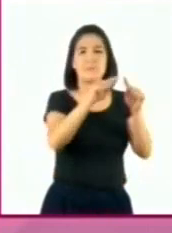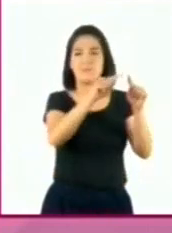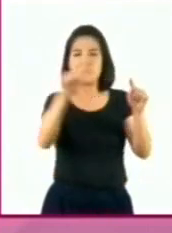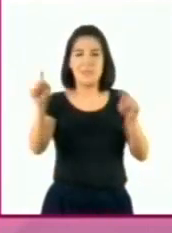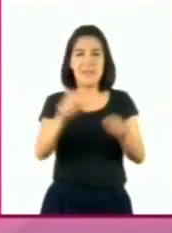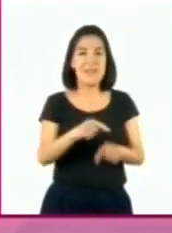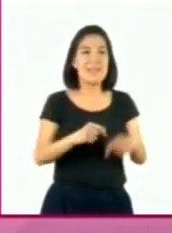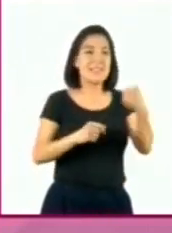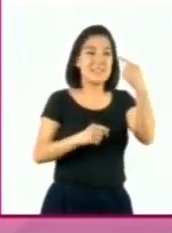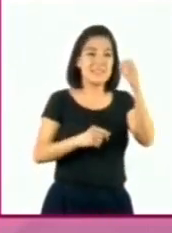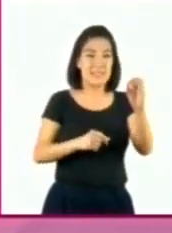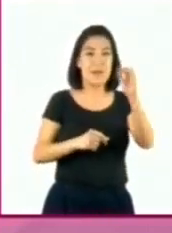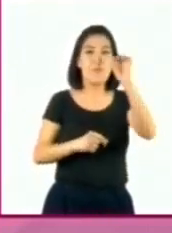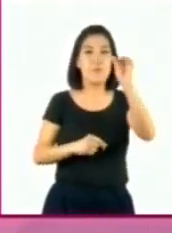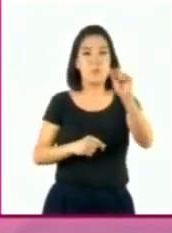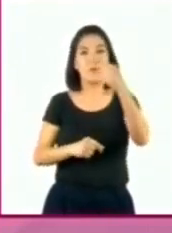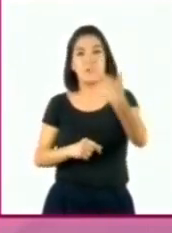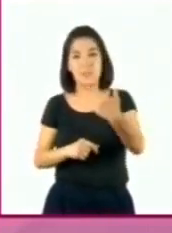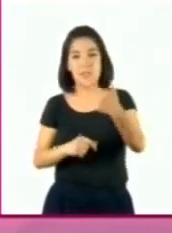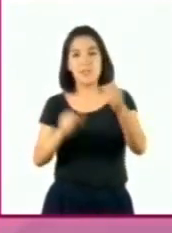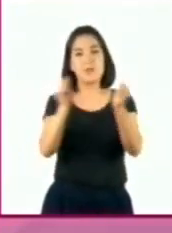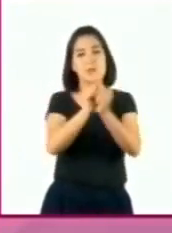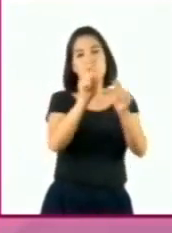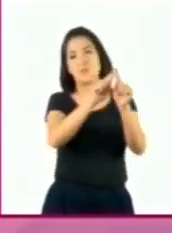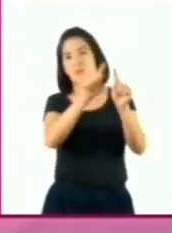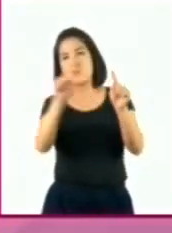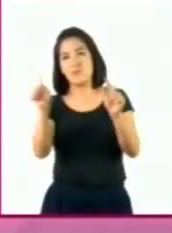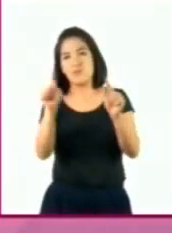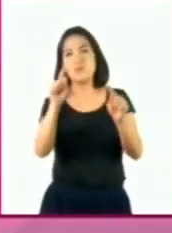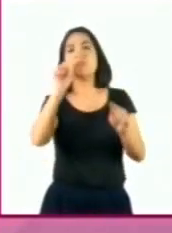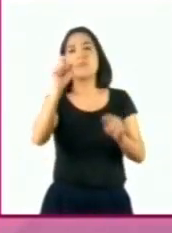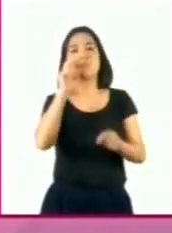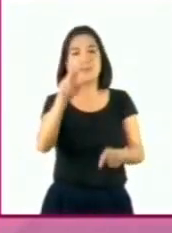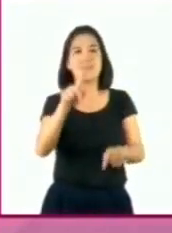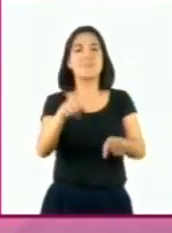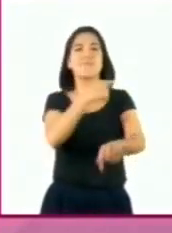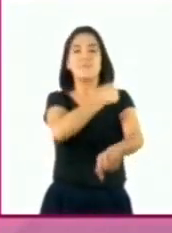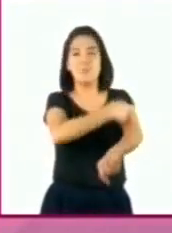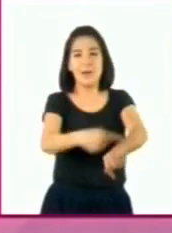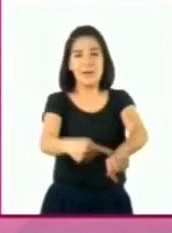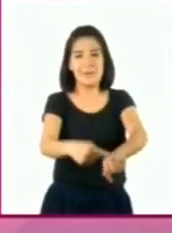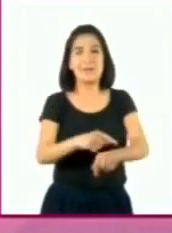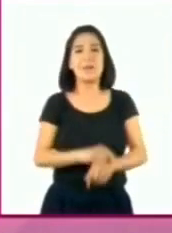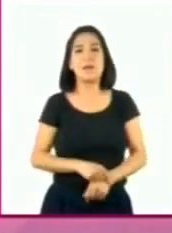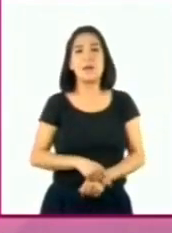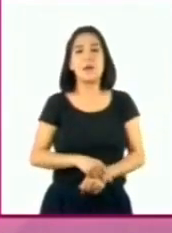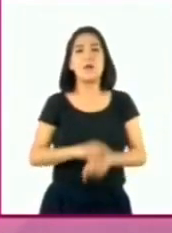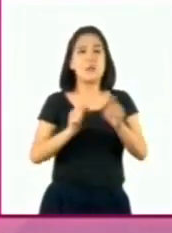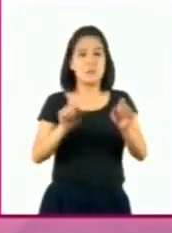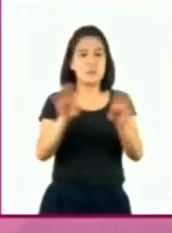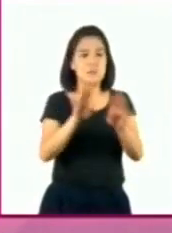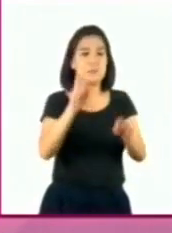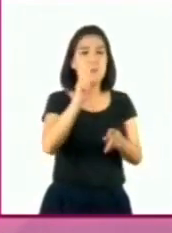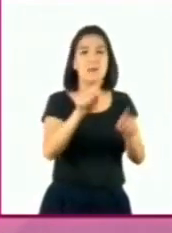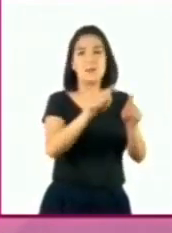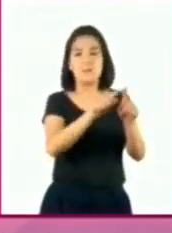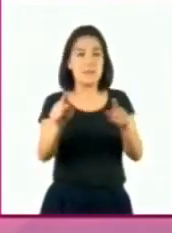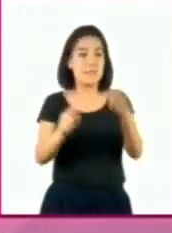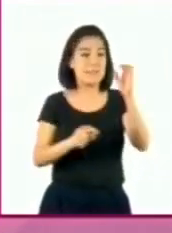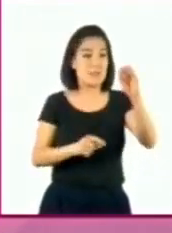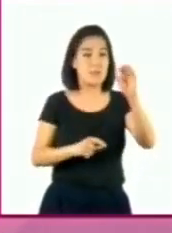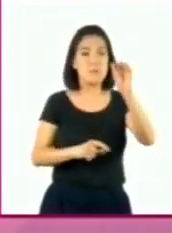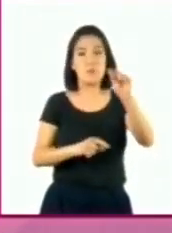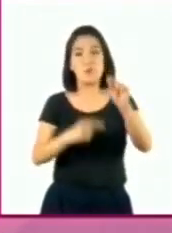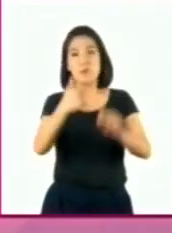décimos en la recta numérica, puede seguir el siguiente procedimiento. 1. Dado que siete décimos nos indica por su